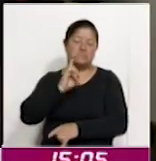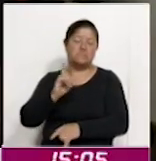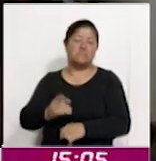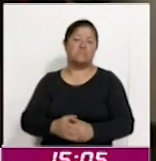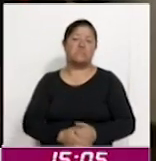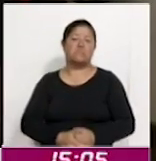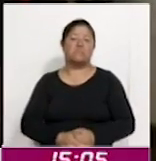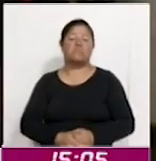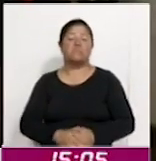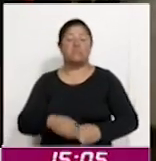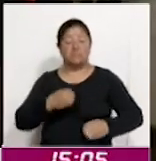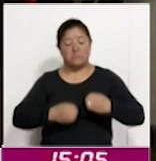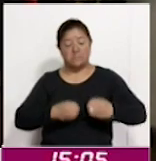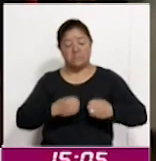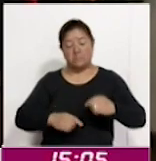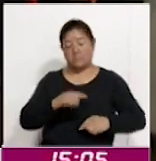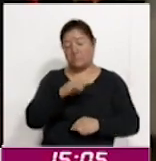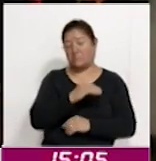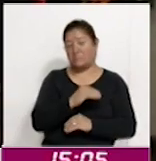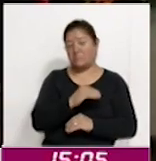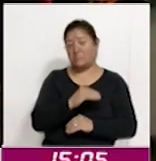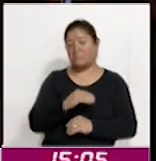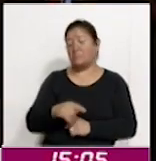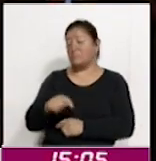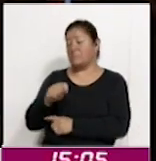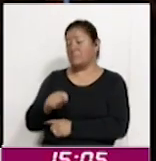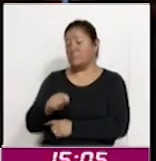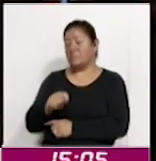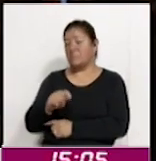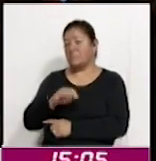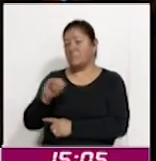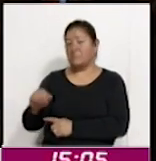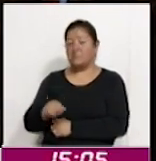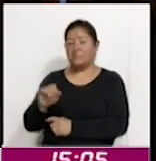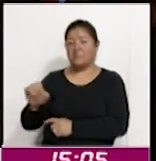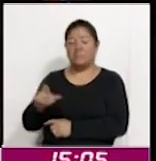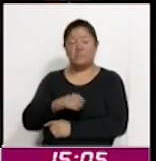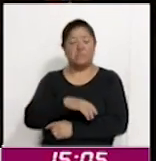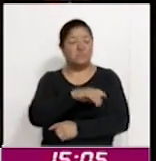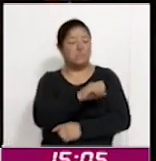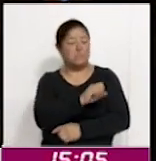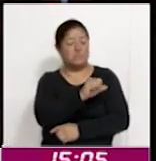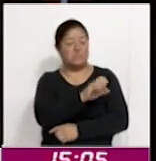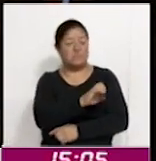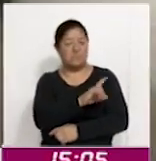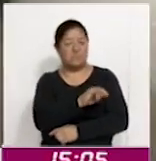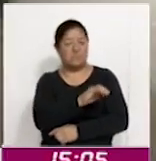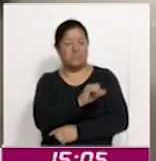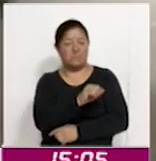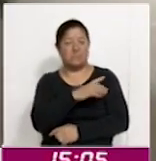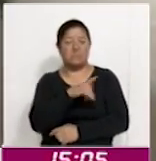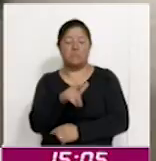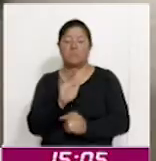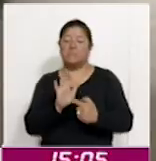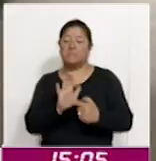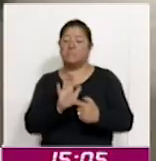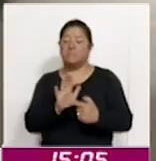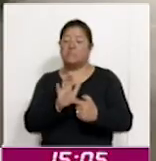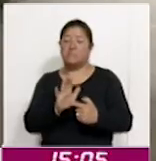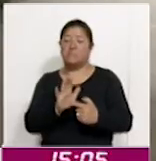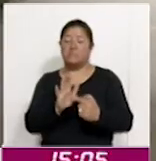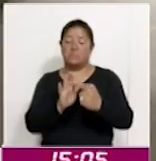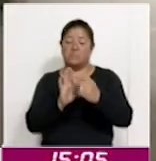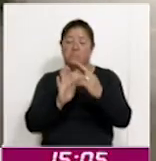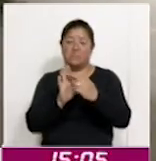el magistrado presidente del Tribunal de Justicia Administrativa del Estado de Tlaxcala, Elías Cortés Roa, presentó el protocolo para la prevención, la atención